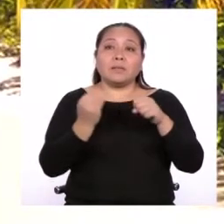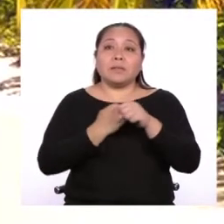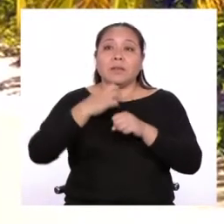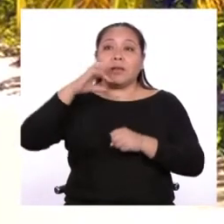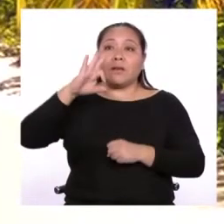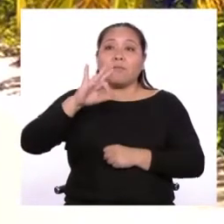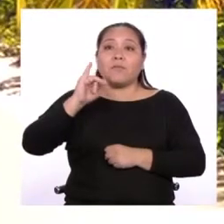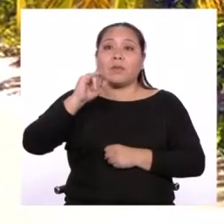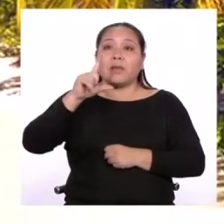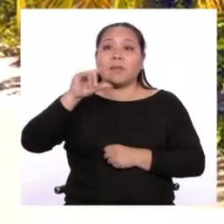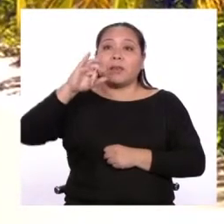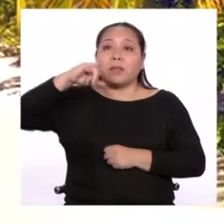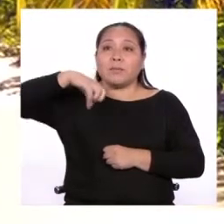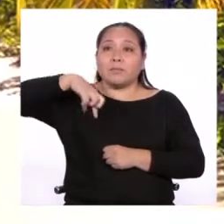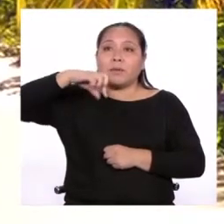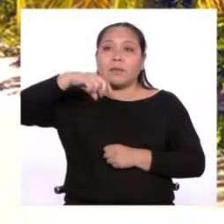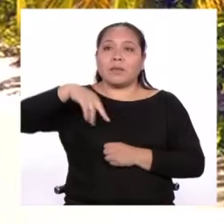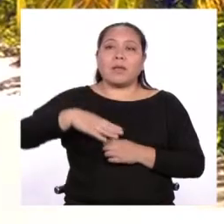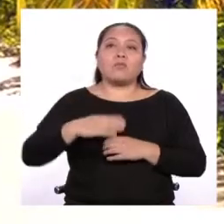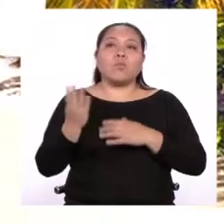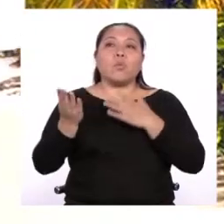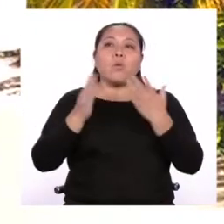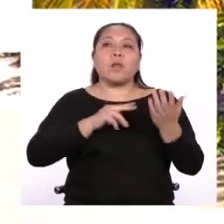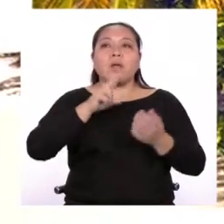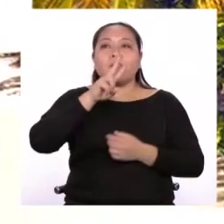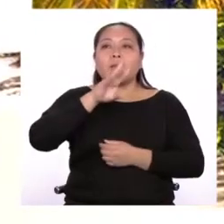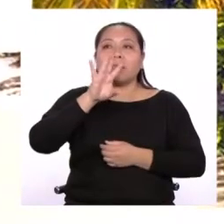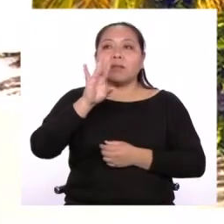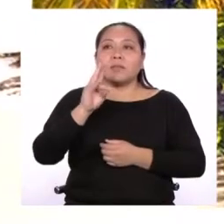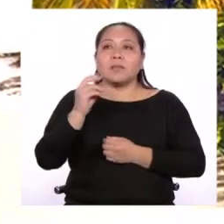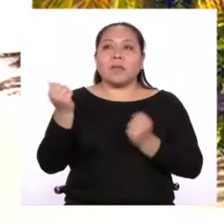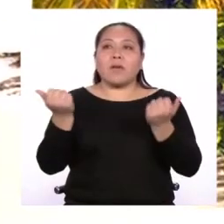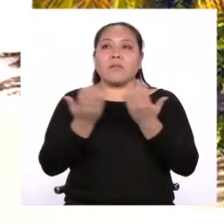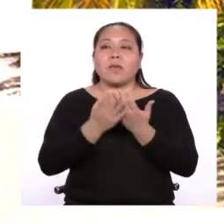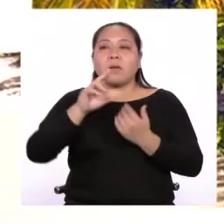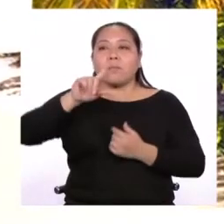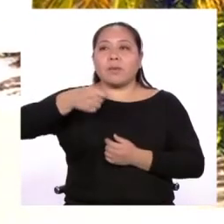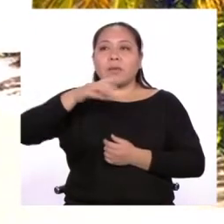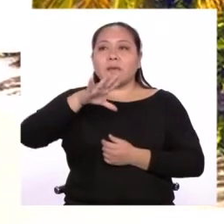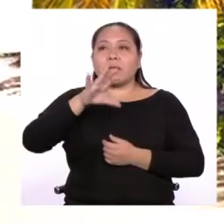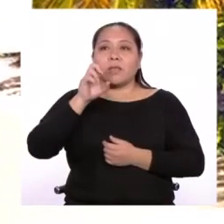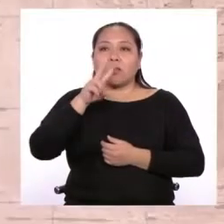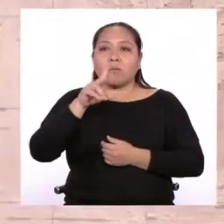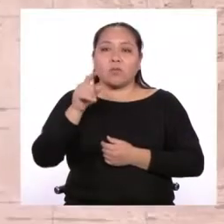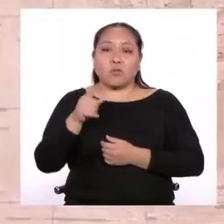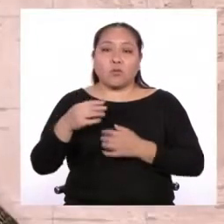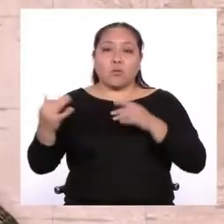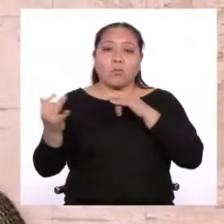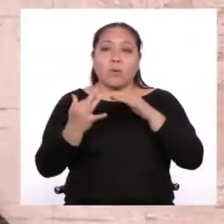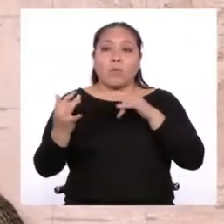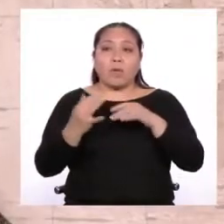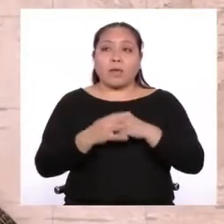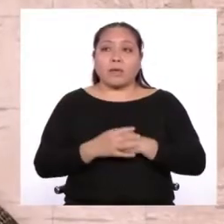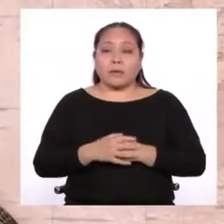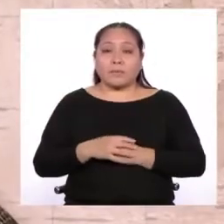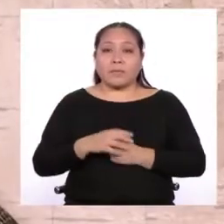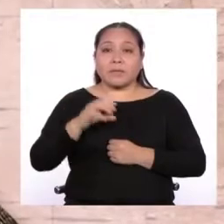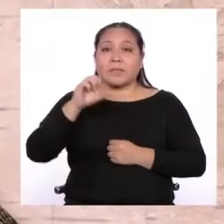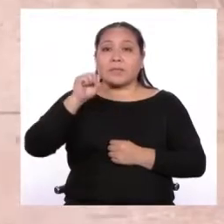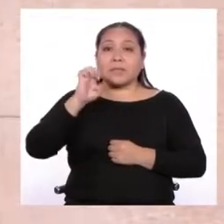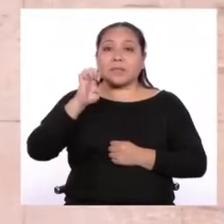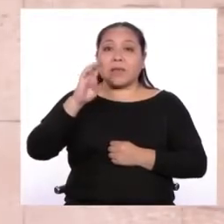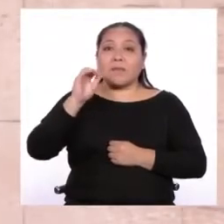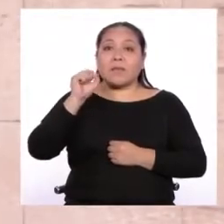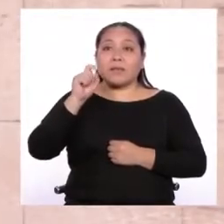lamentablemente Magallanes muere el 27 de abril de 1521, en la Batalla de Magallanes. Juan Sebastián el Cano